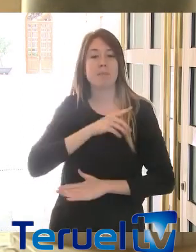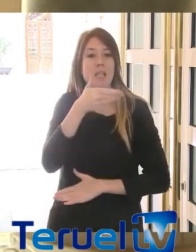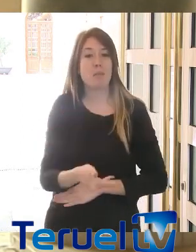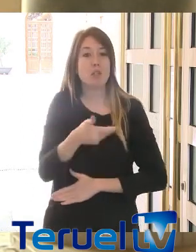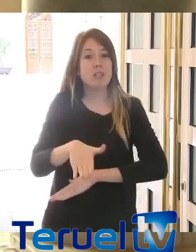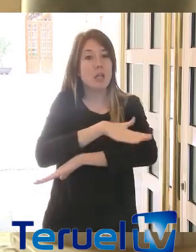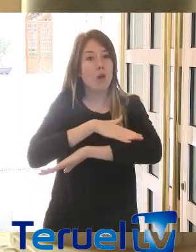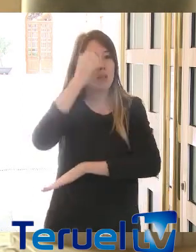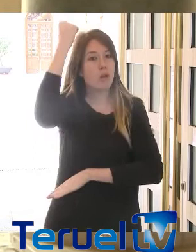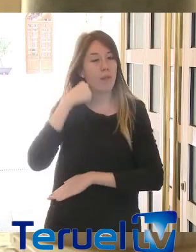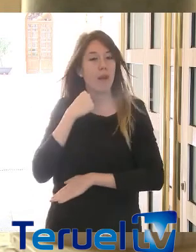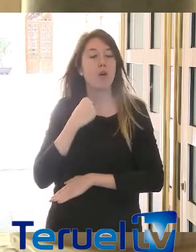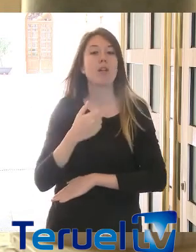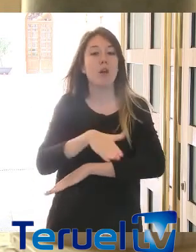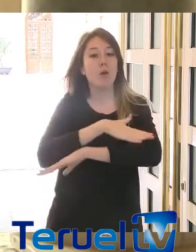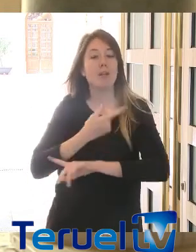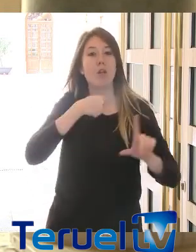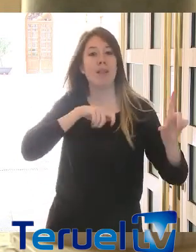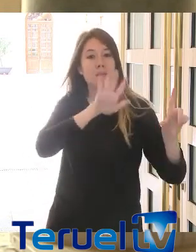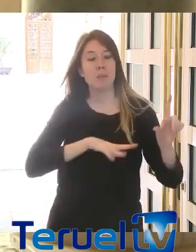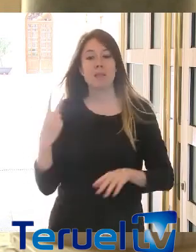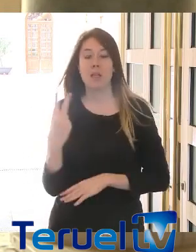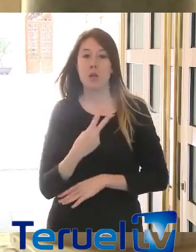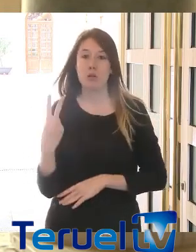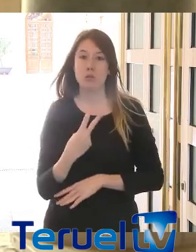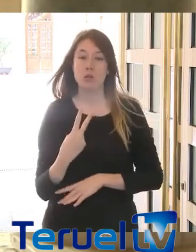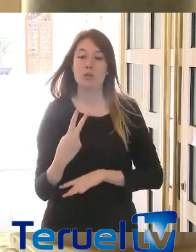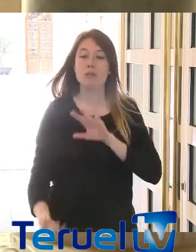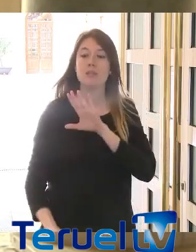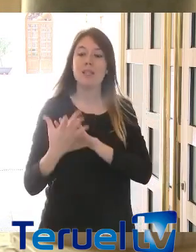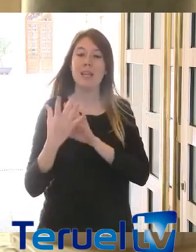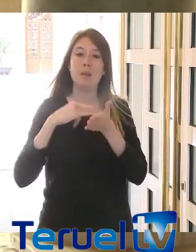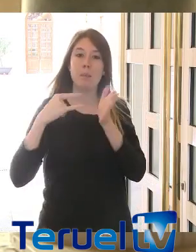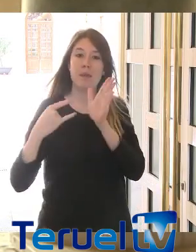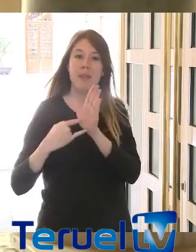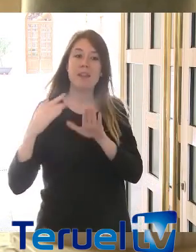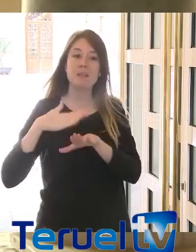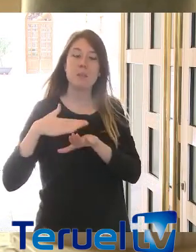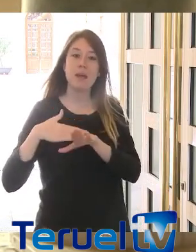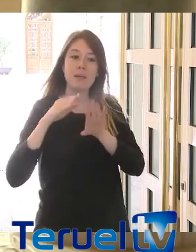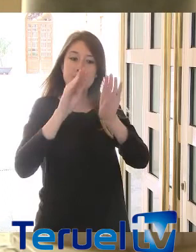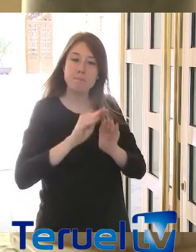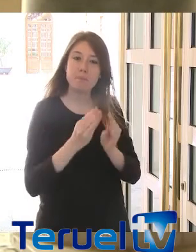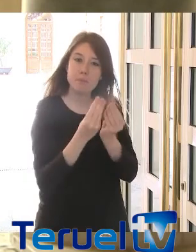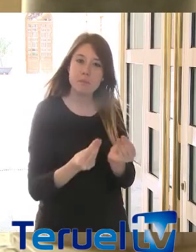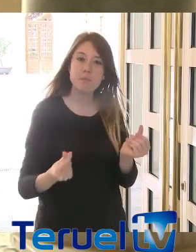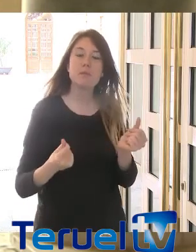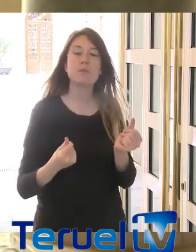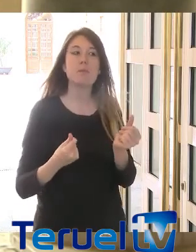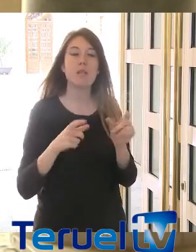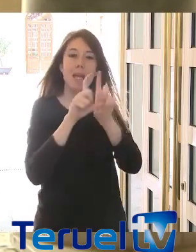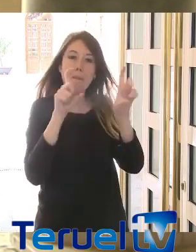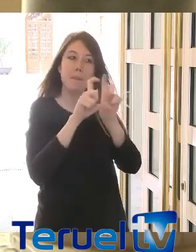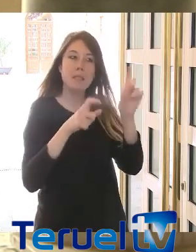parte del Gobierno de España y por parte del Gobierno de Aragón, se implementen medidas que permitan insuflar liquidez a las empresas.